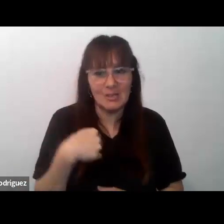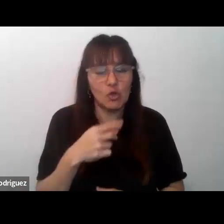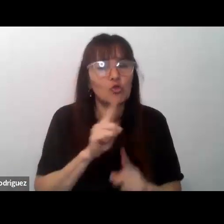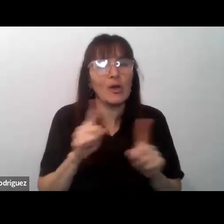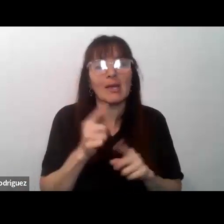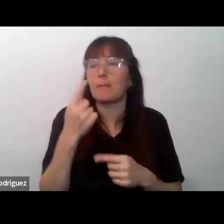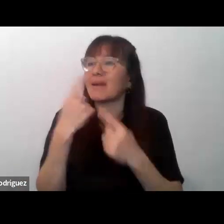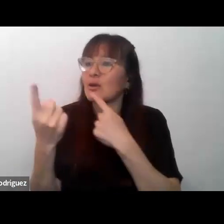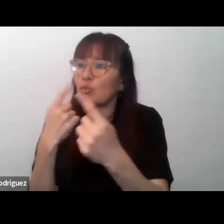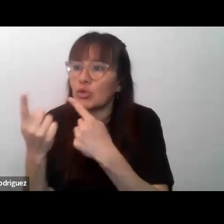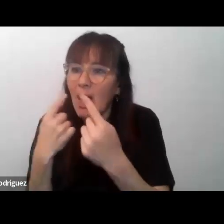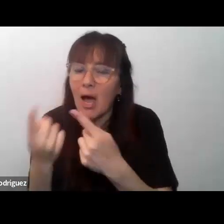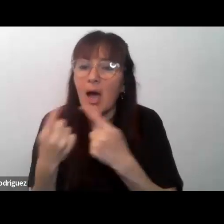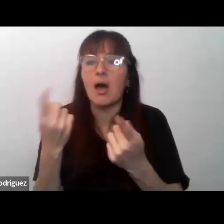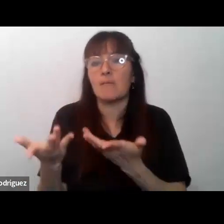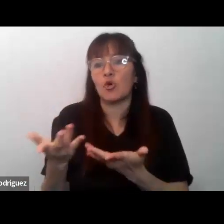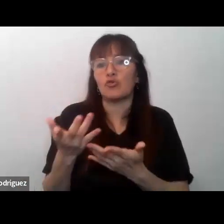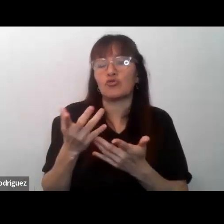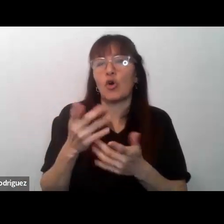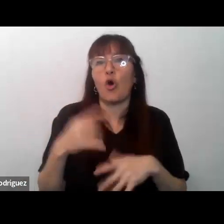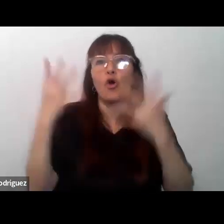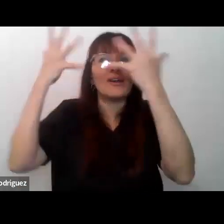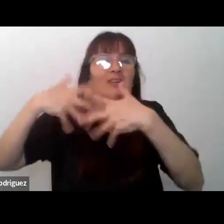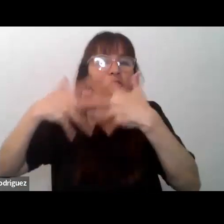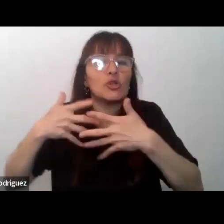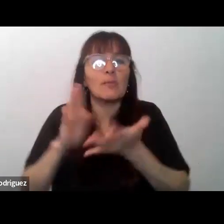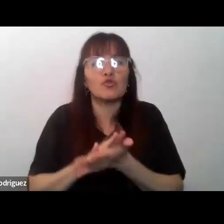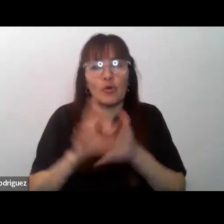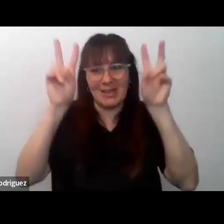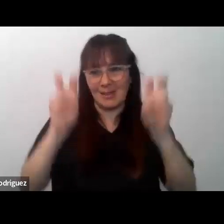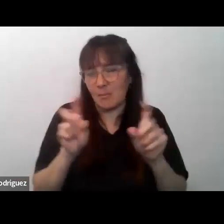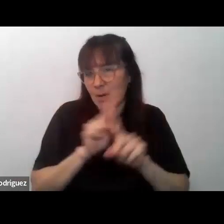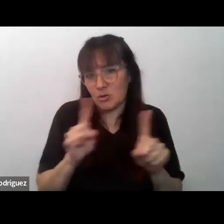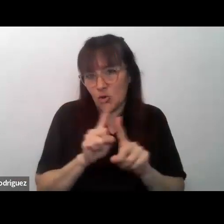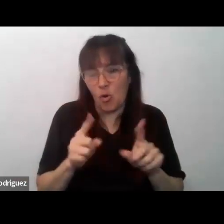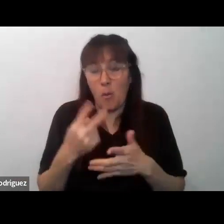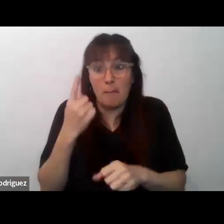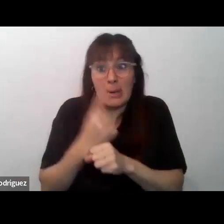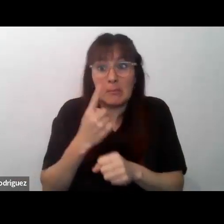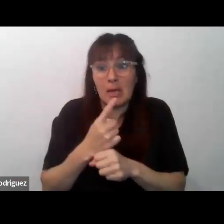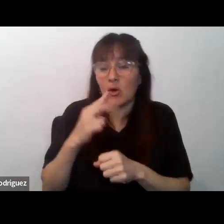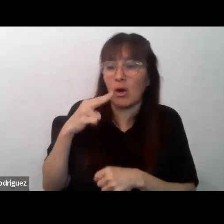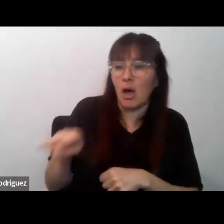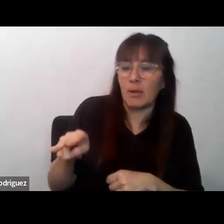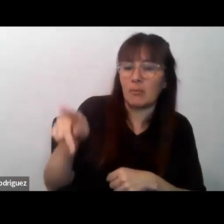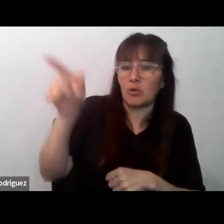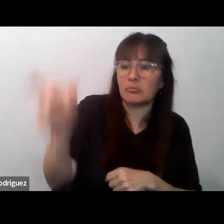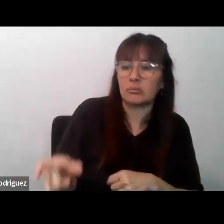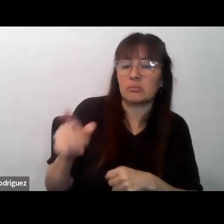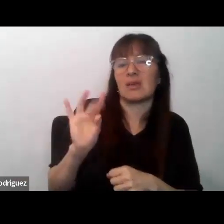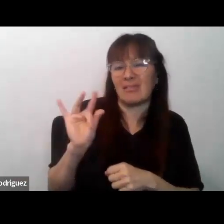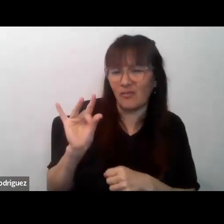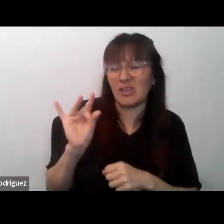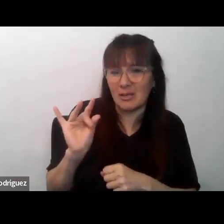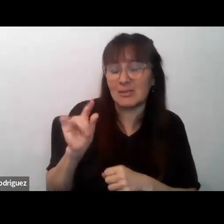interrogarnos y que en lugar de reflexionar sobre este tema a primera vista nos parecía difícil de hacer